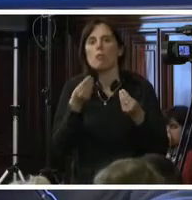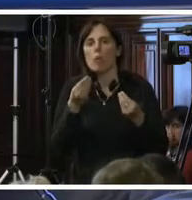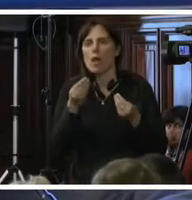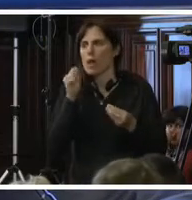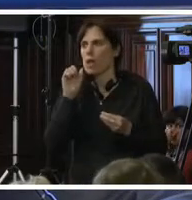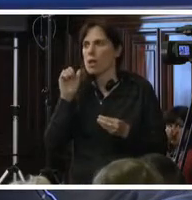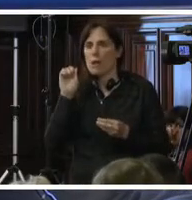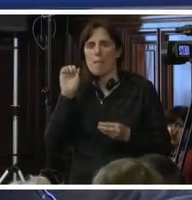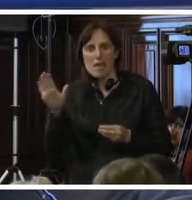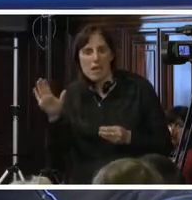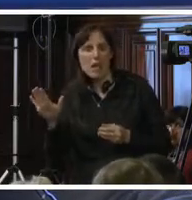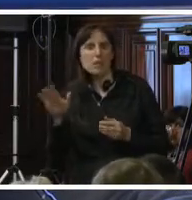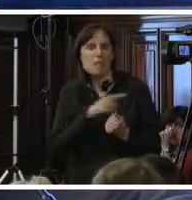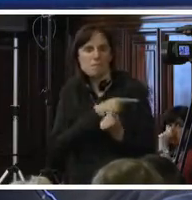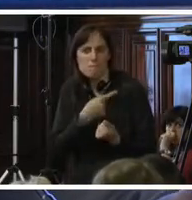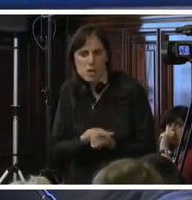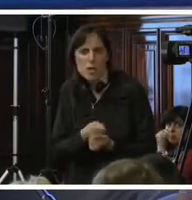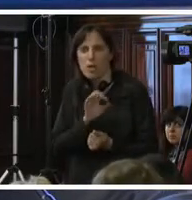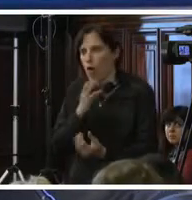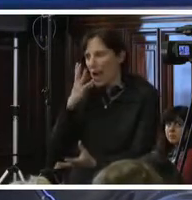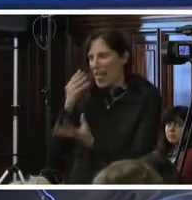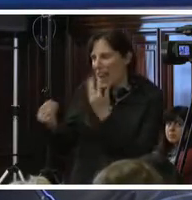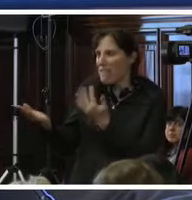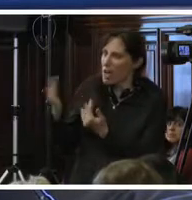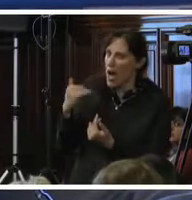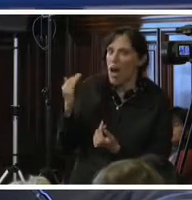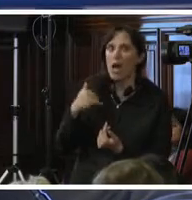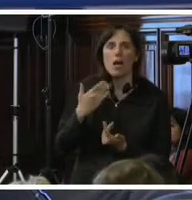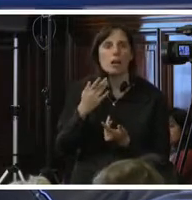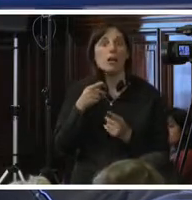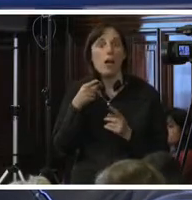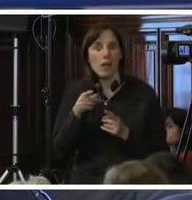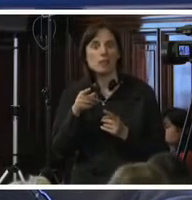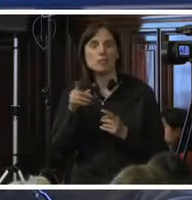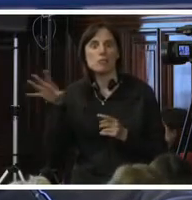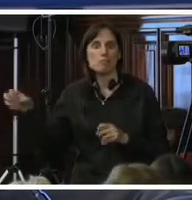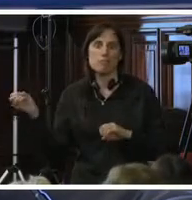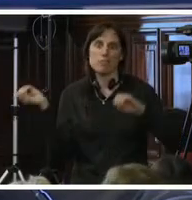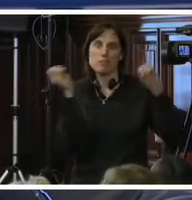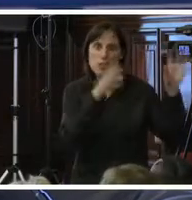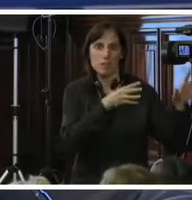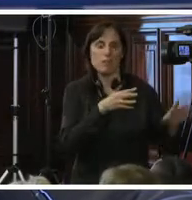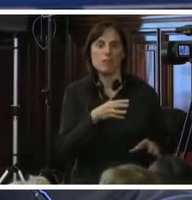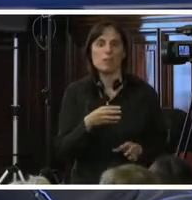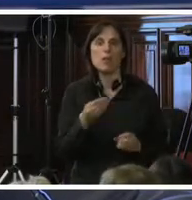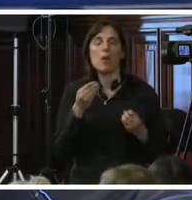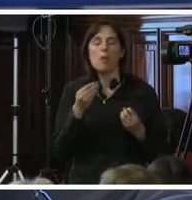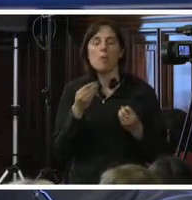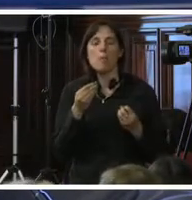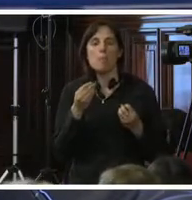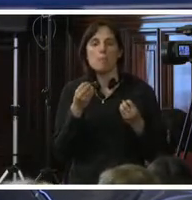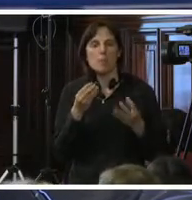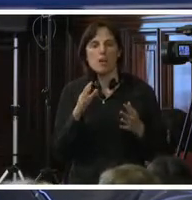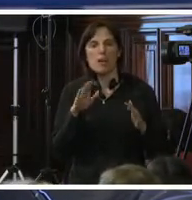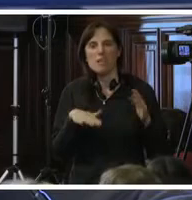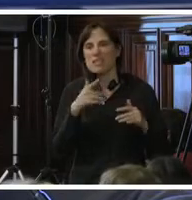fuerza, de la coacción, de la seducción, todo eso para caracterizar la trata de personas. ¿Por qué estoy hablando de eso? Para llegar, a veces es